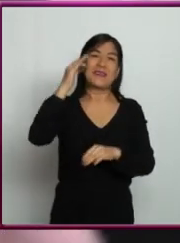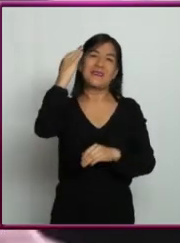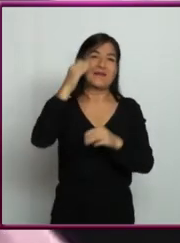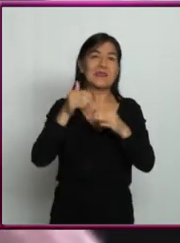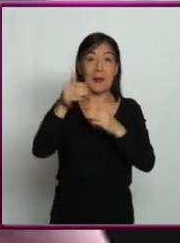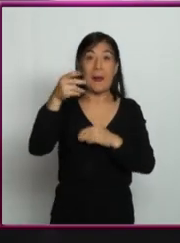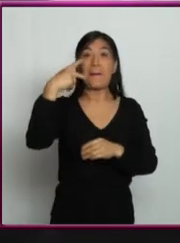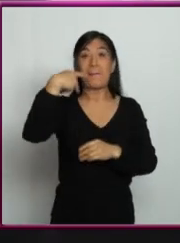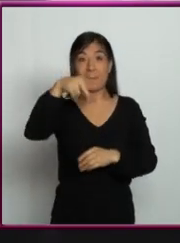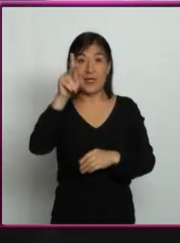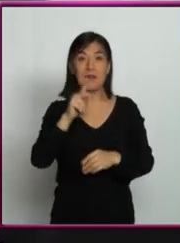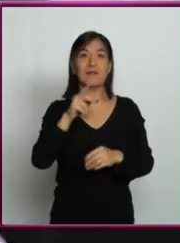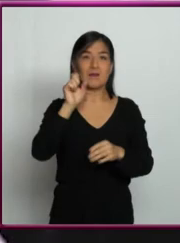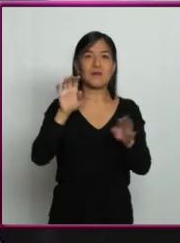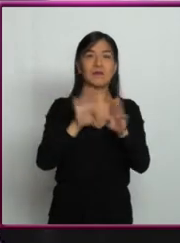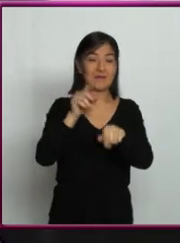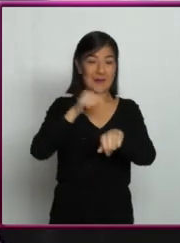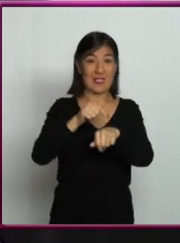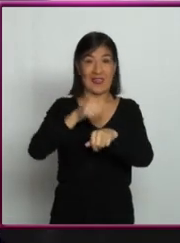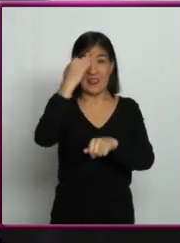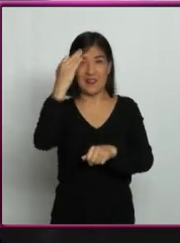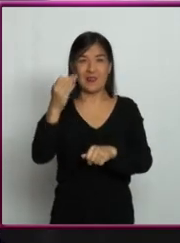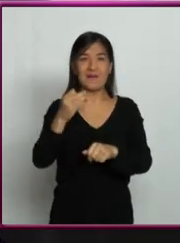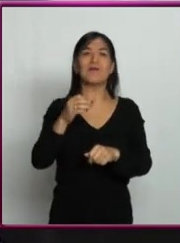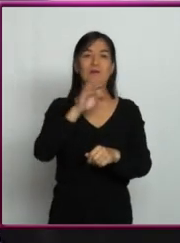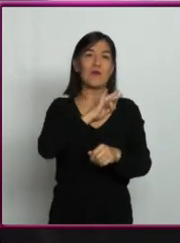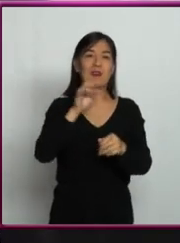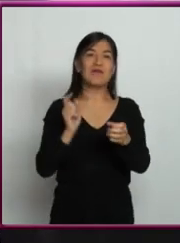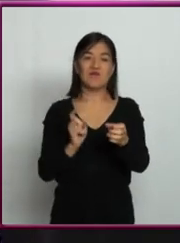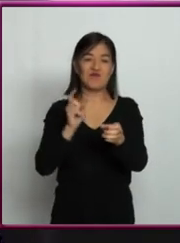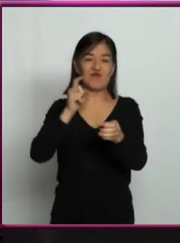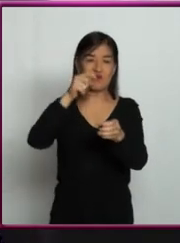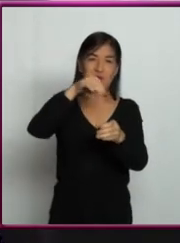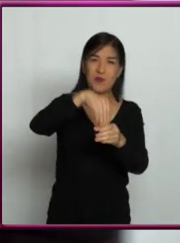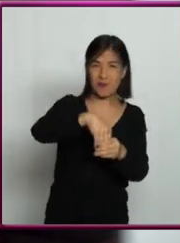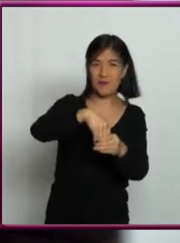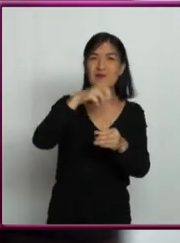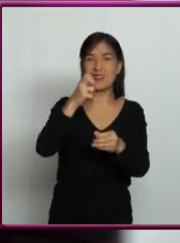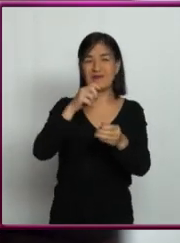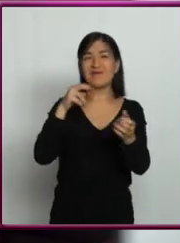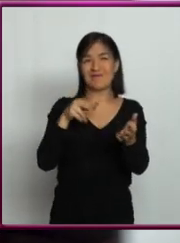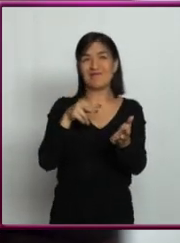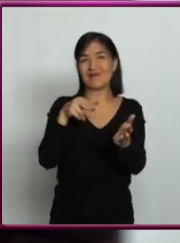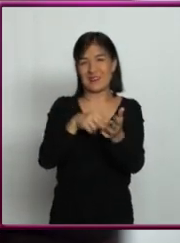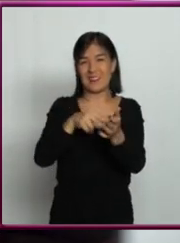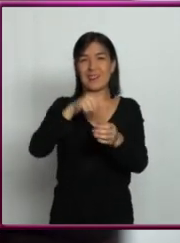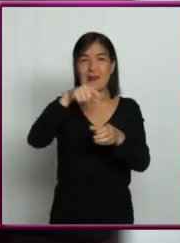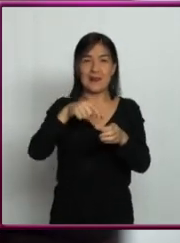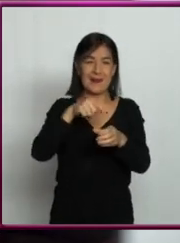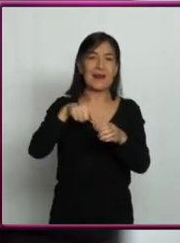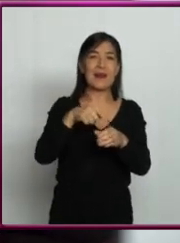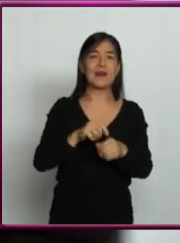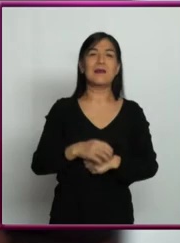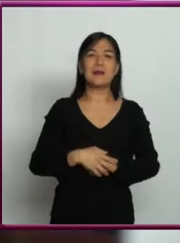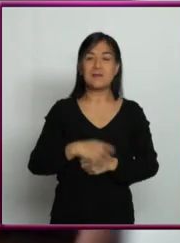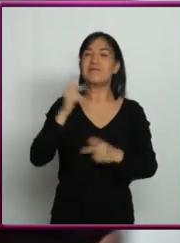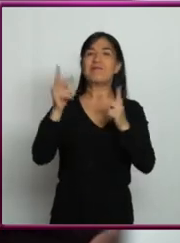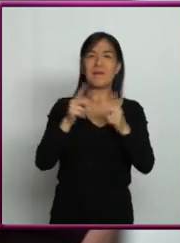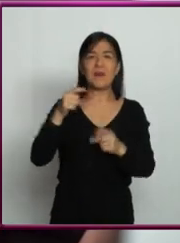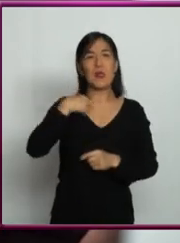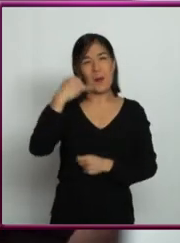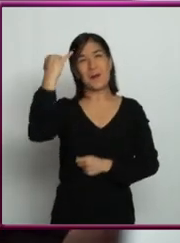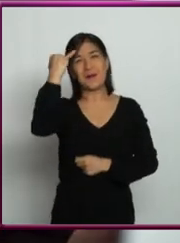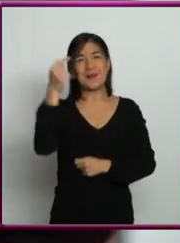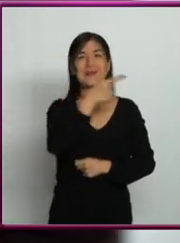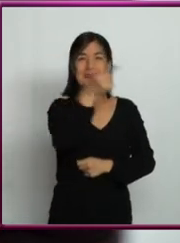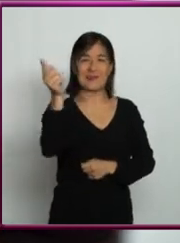todas, si hubiera suficientemente tiempo, van a terminar adentro del hoyo negro. Perfecto. Me imagino que va a haber muchos